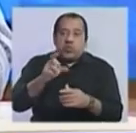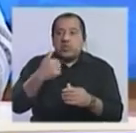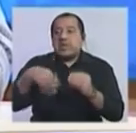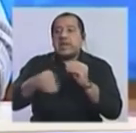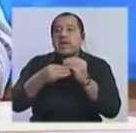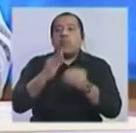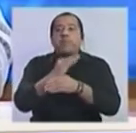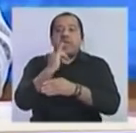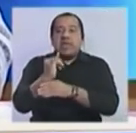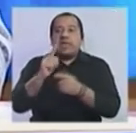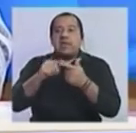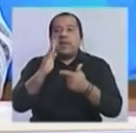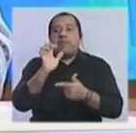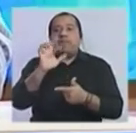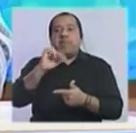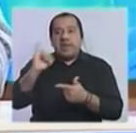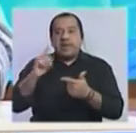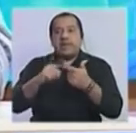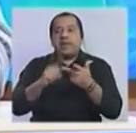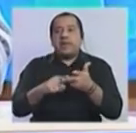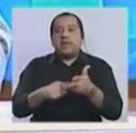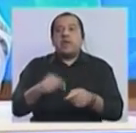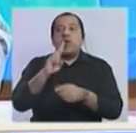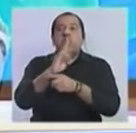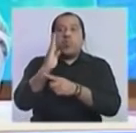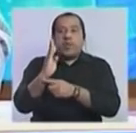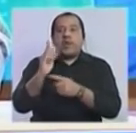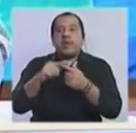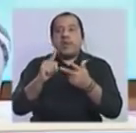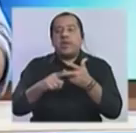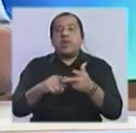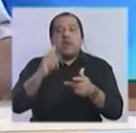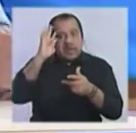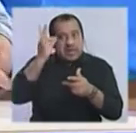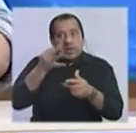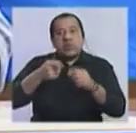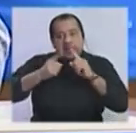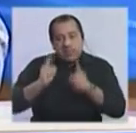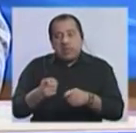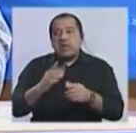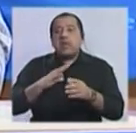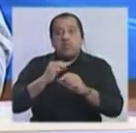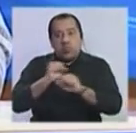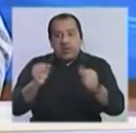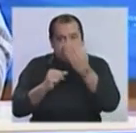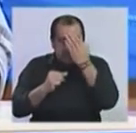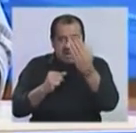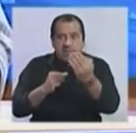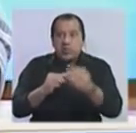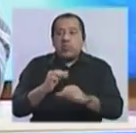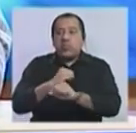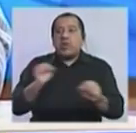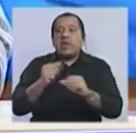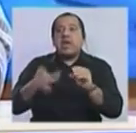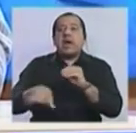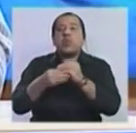Independiente, el PERI, Unidad Popular. Creo que también son sectores donde el Frente puede acumular votos